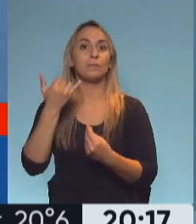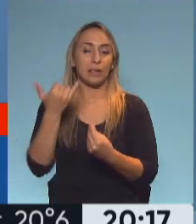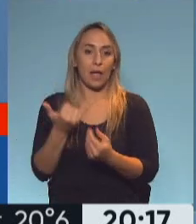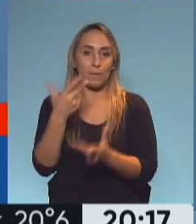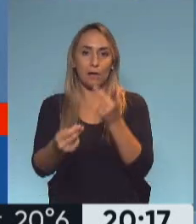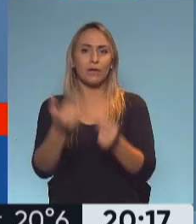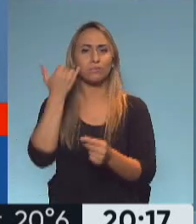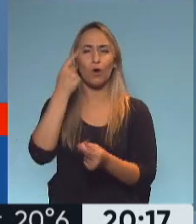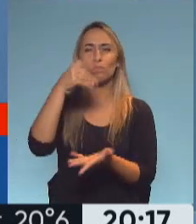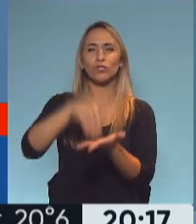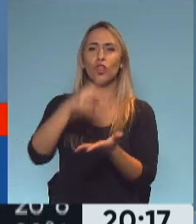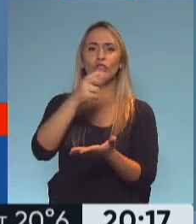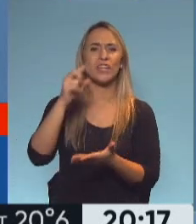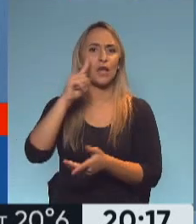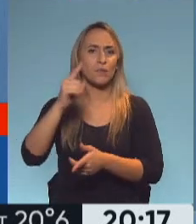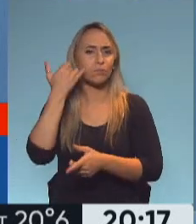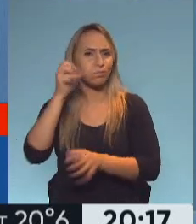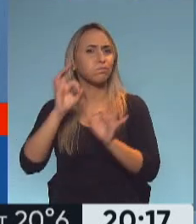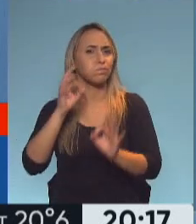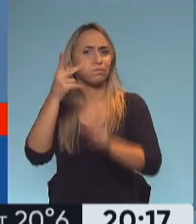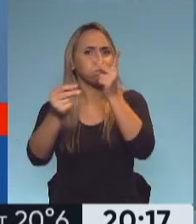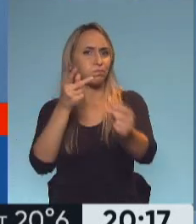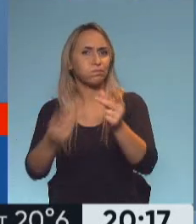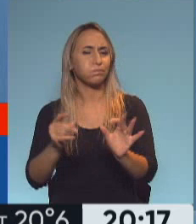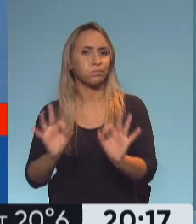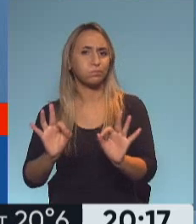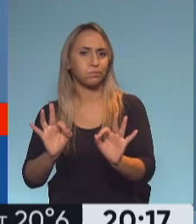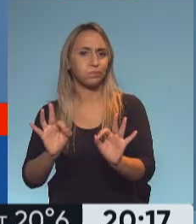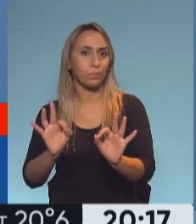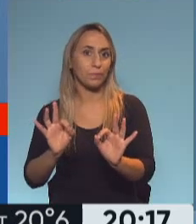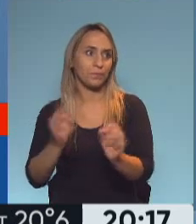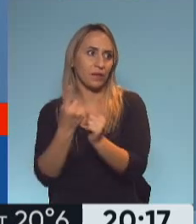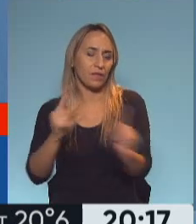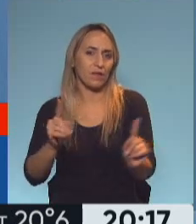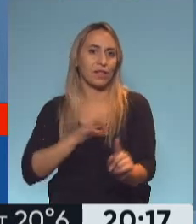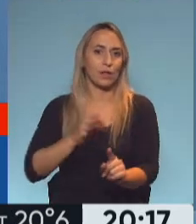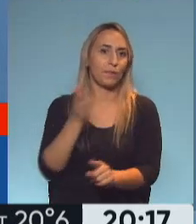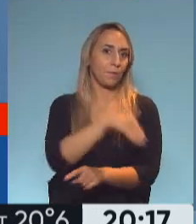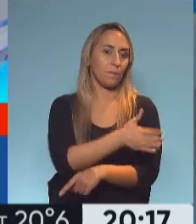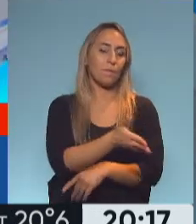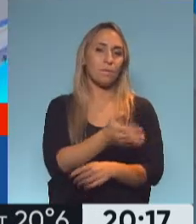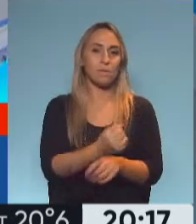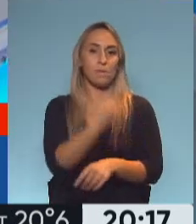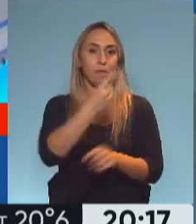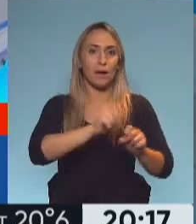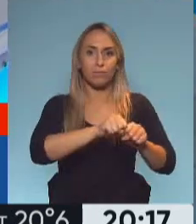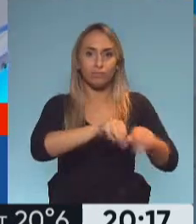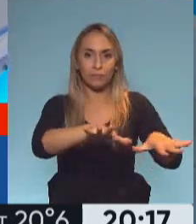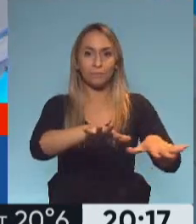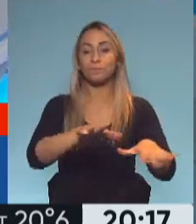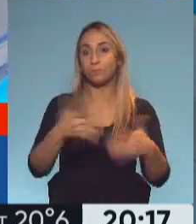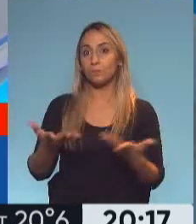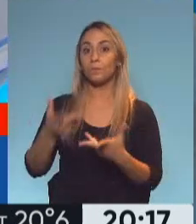de dosis, un millón doscientos mil aproximadamente vacunados, lo que cambia bastante el panorama respecto a las posibilidades de enfermarse de